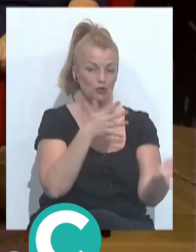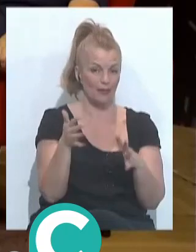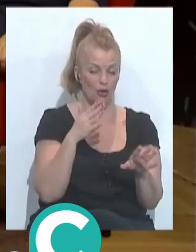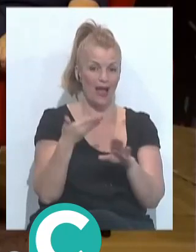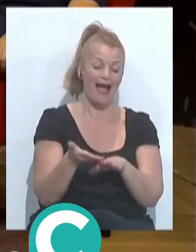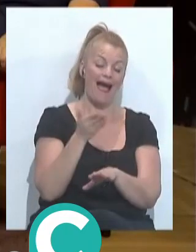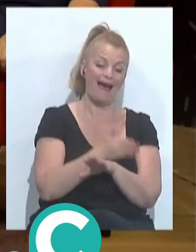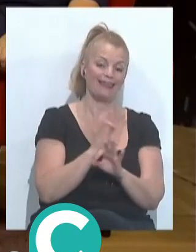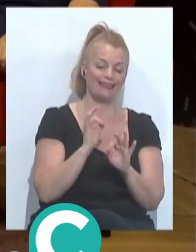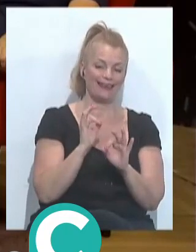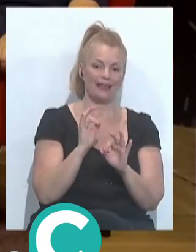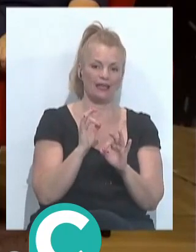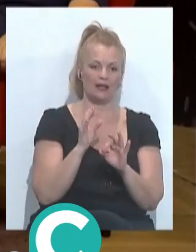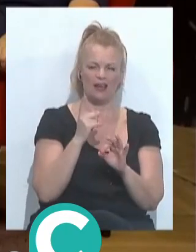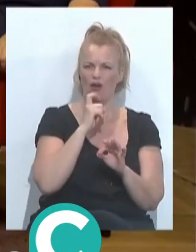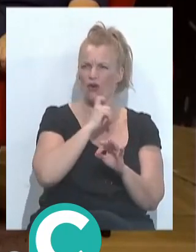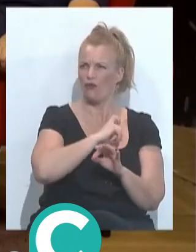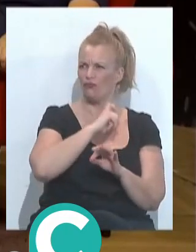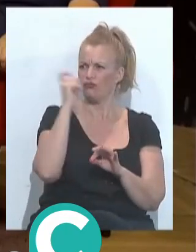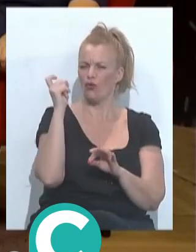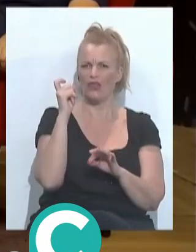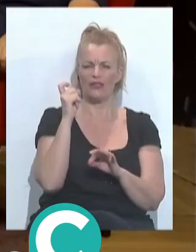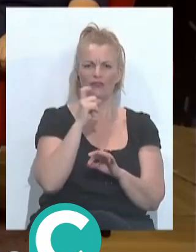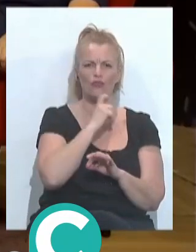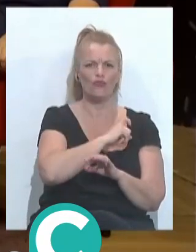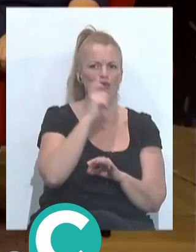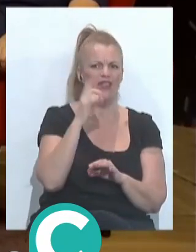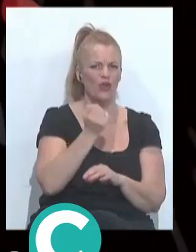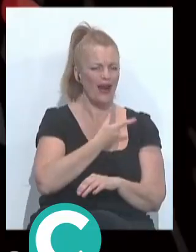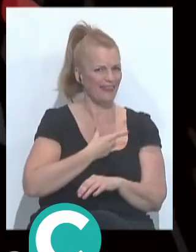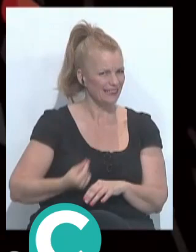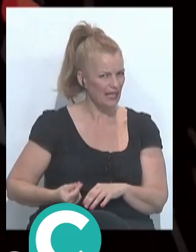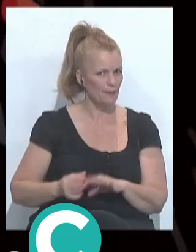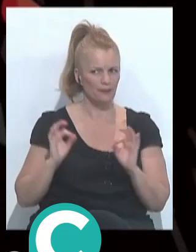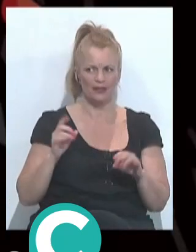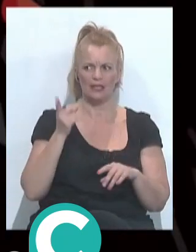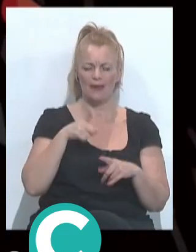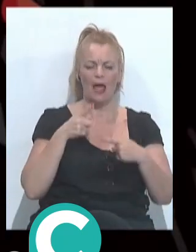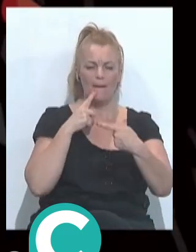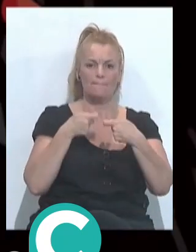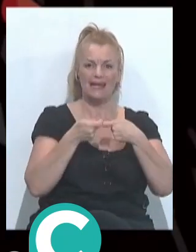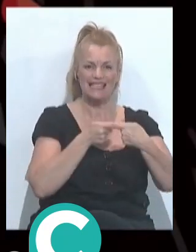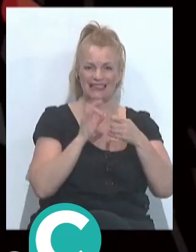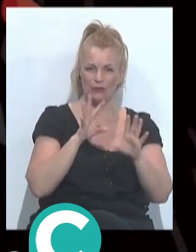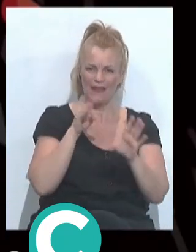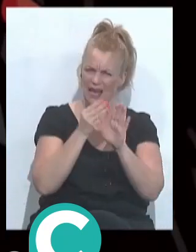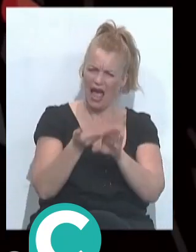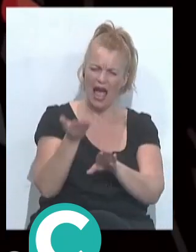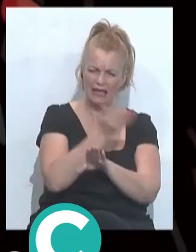antes de que fuera la fundación, antes incluso de la fundación gaditana y que también las peñas estuvieran dentro,